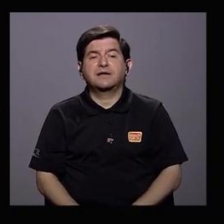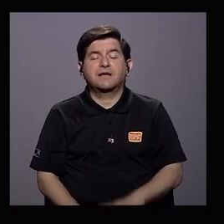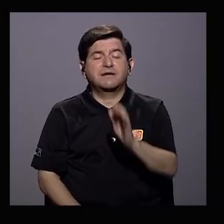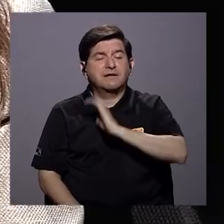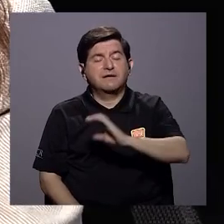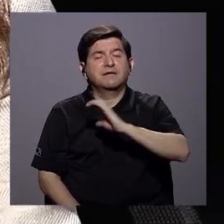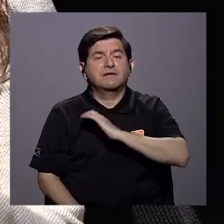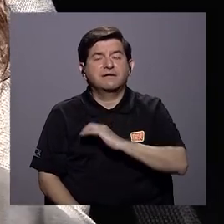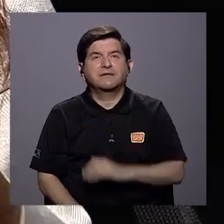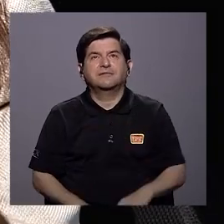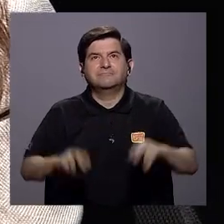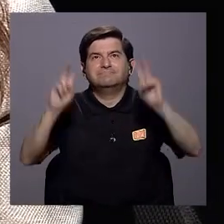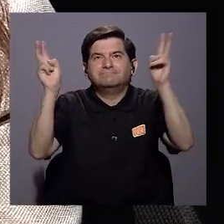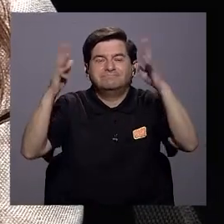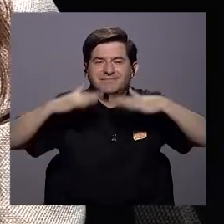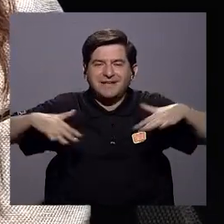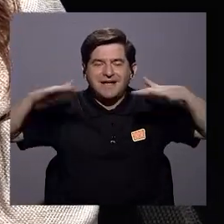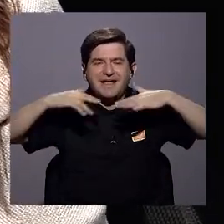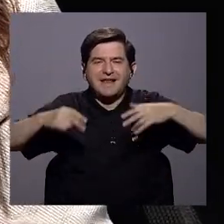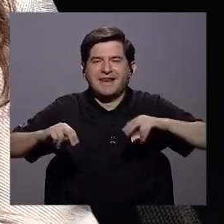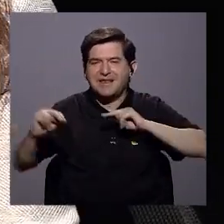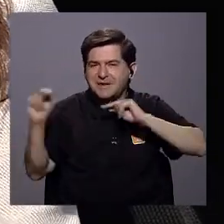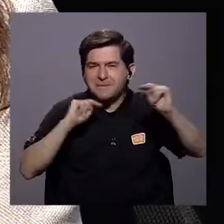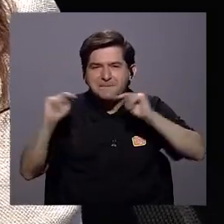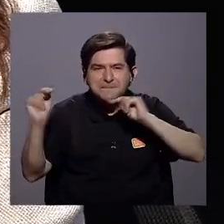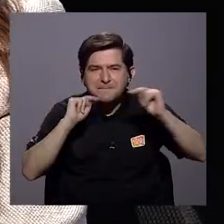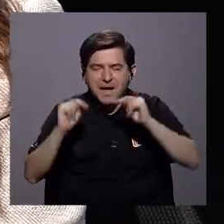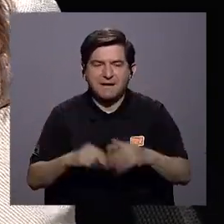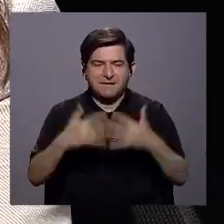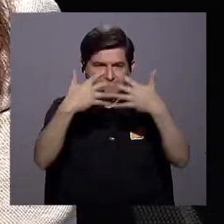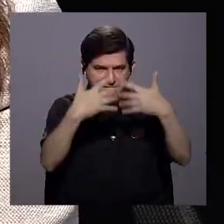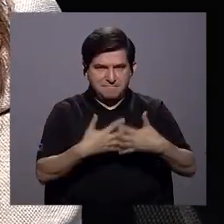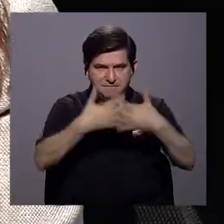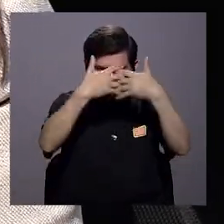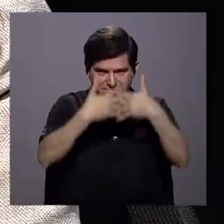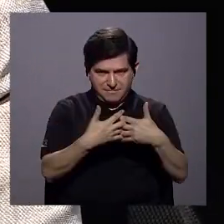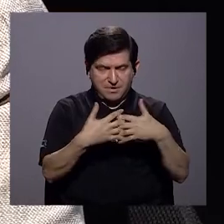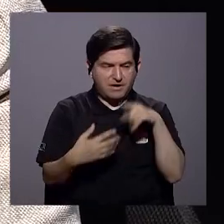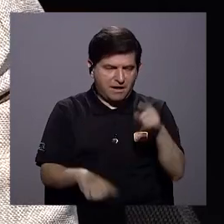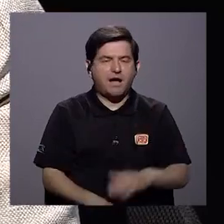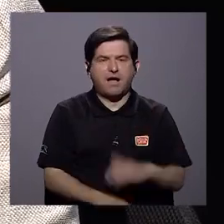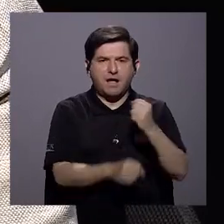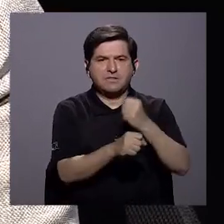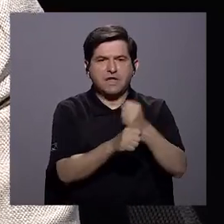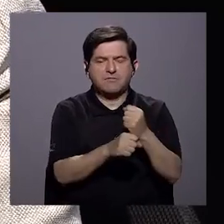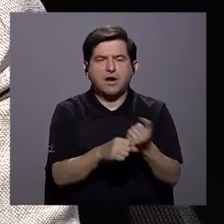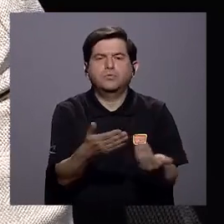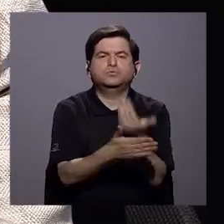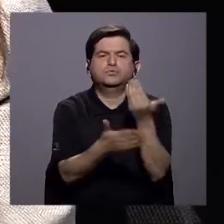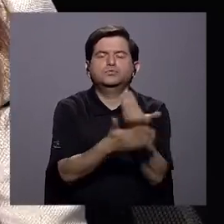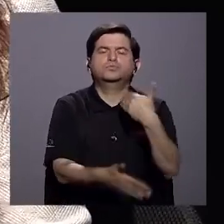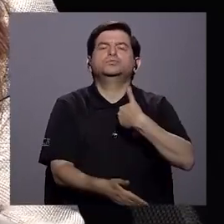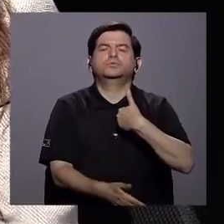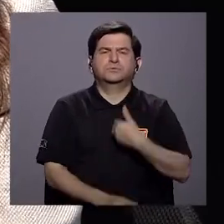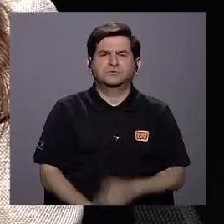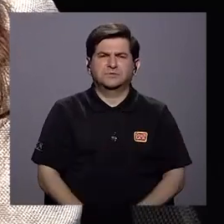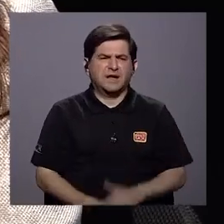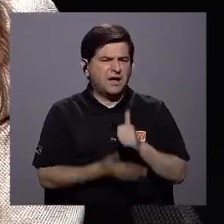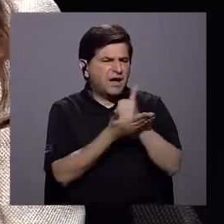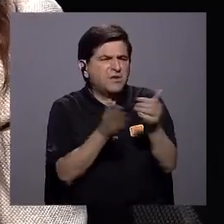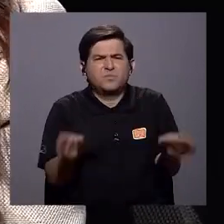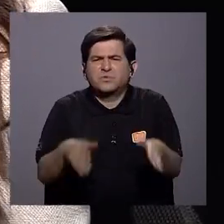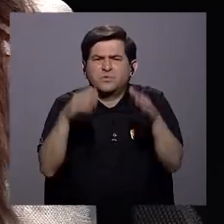condiciones, el clima de negocios para que las empresas puedan generar puestos de trabajo. Entonces, ¿cómo se